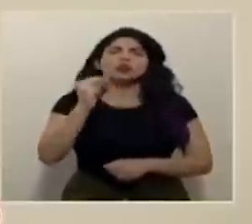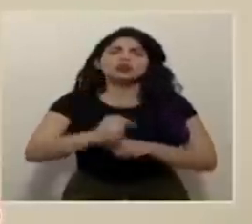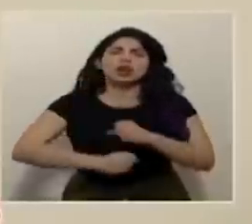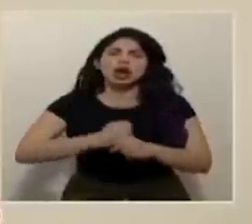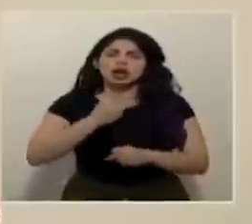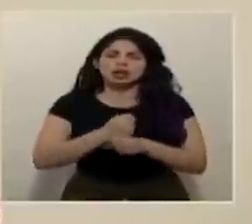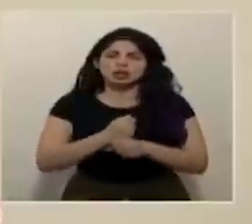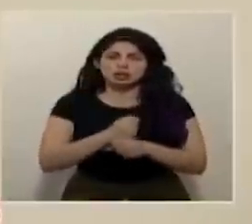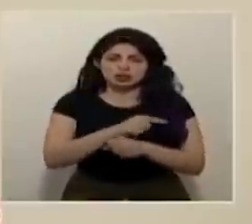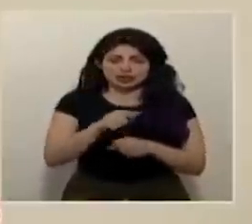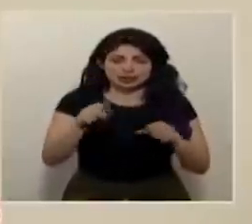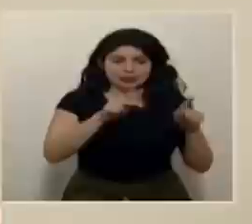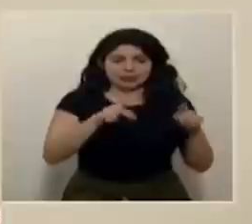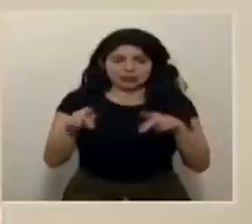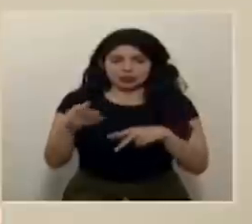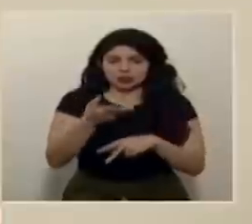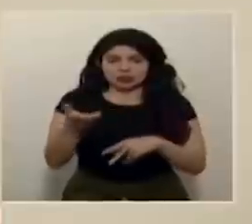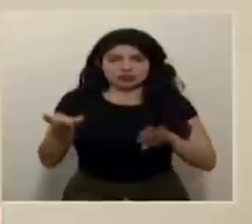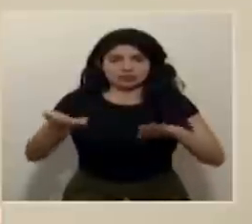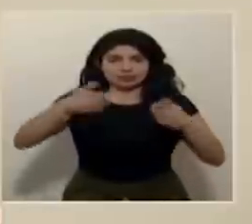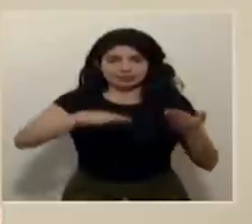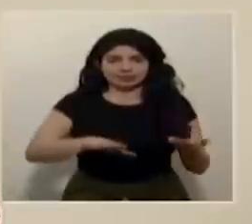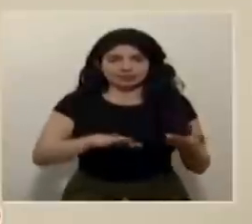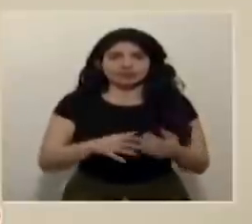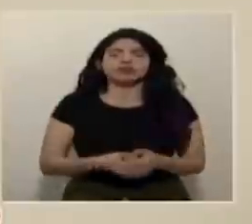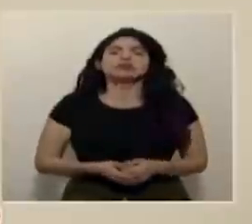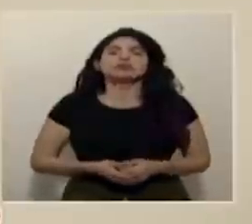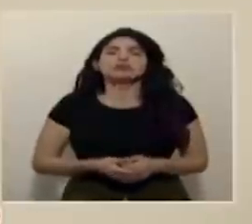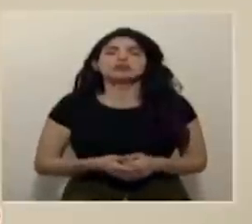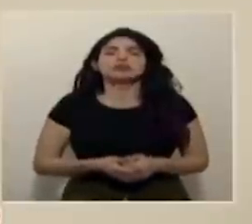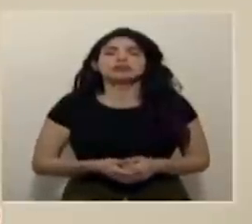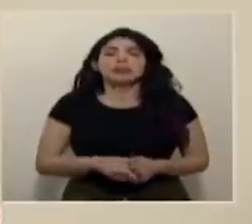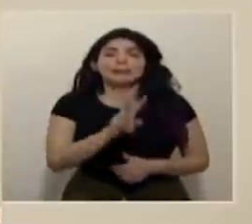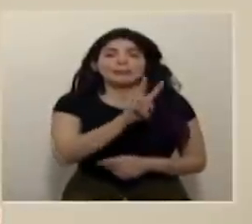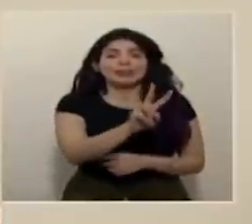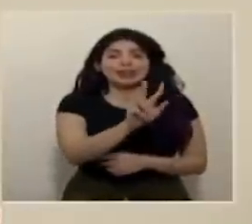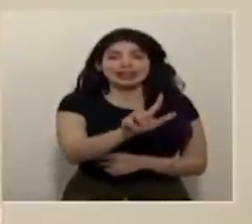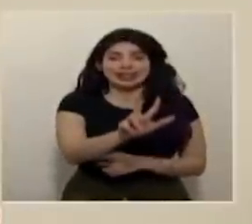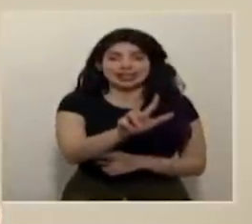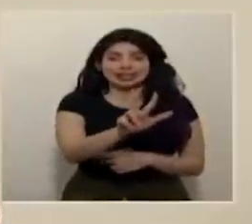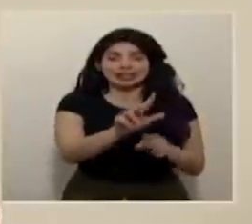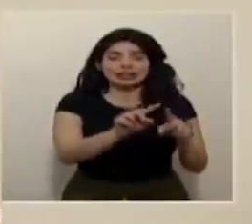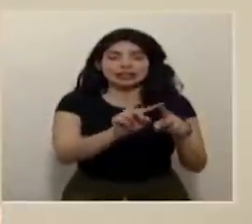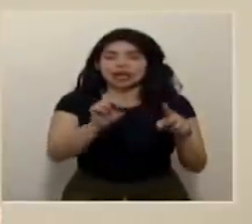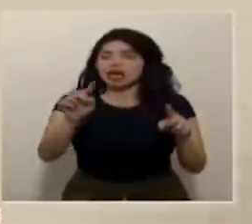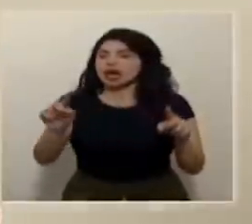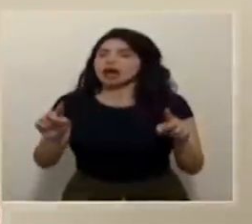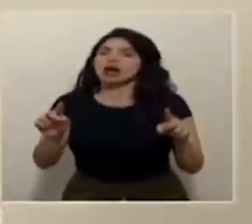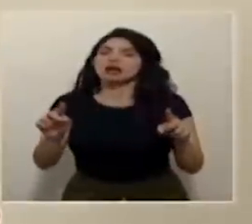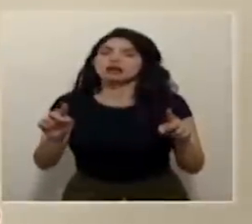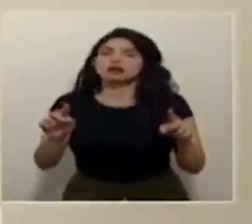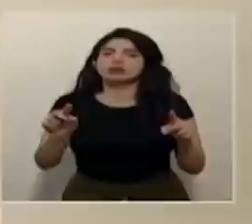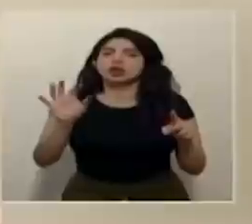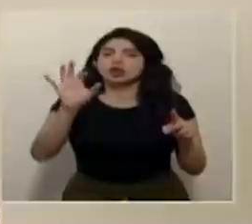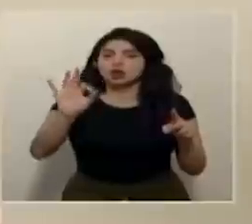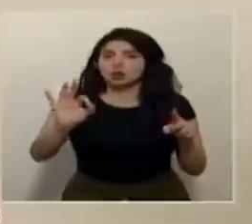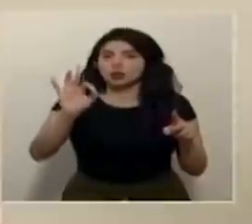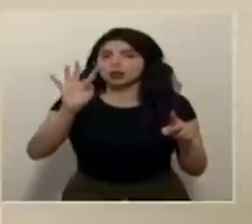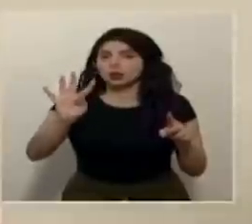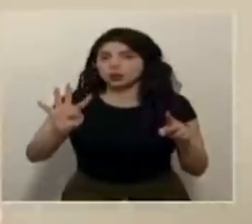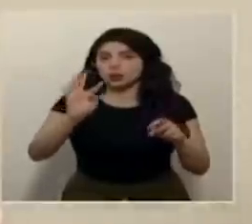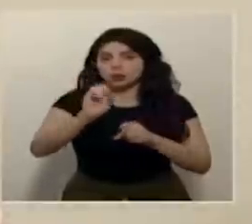de estas personas que han fallecido va desde los 23 años hasta los 94